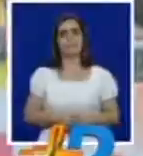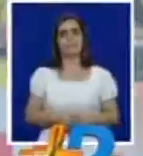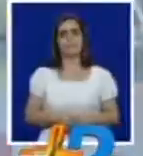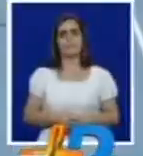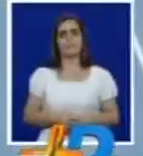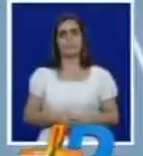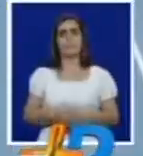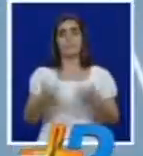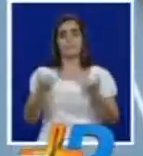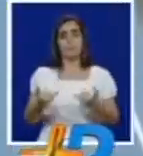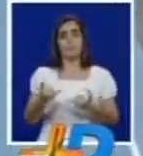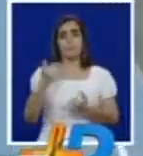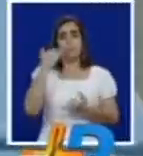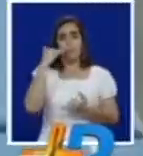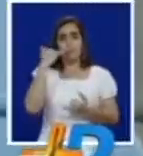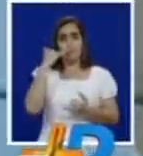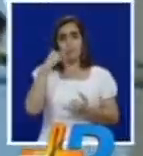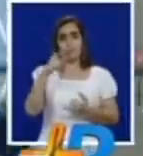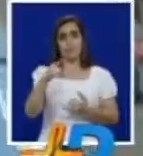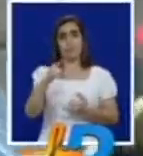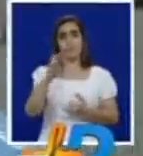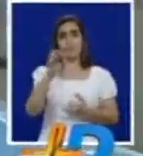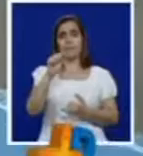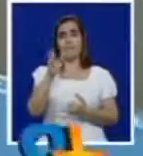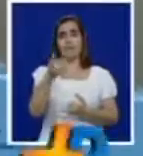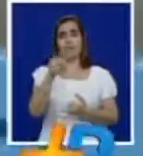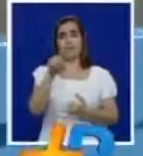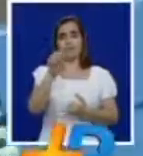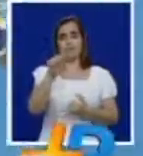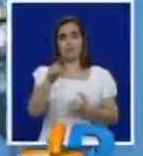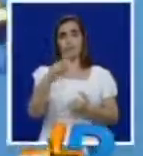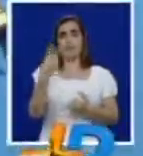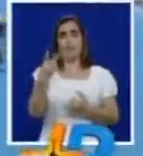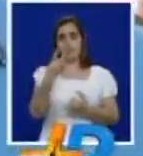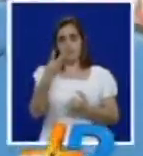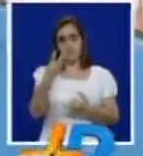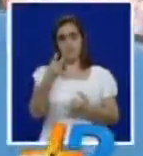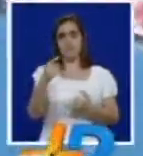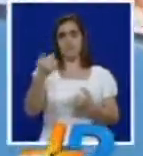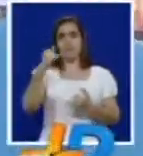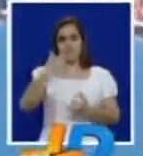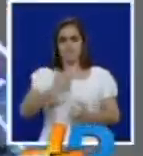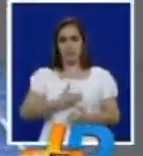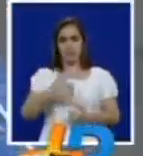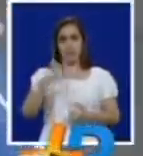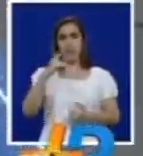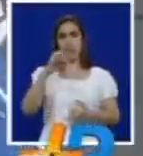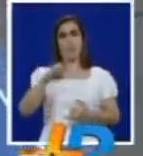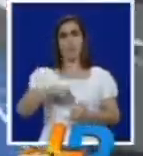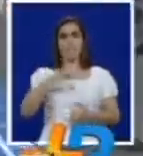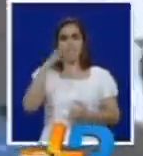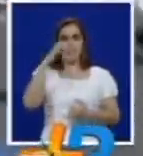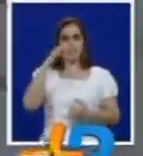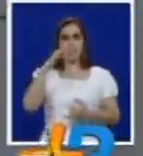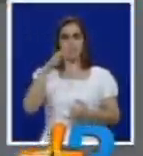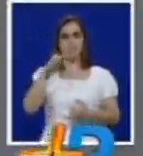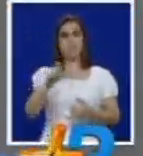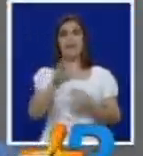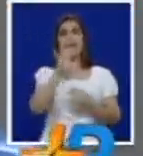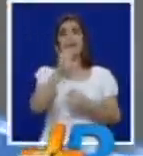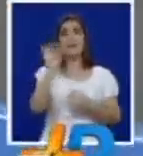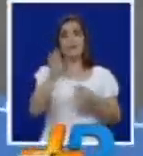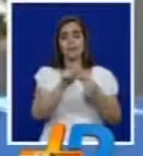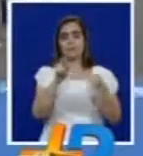en las damas mayores la caleña Paola Segura y Jersey Pollo sumaron la tercera medalla de oro y plata el cierre de los 500 metros